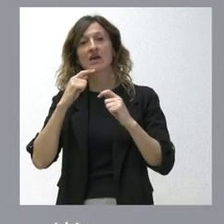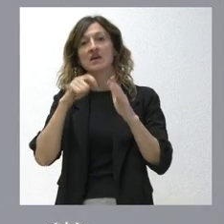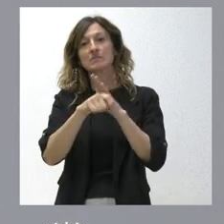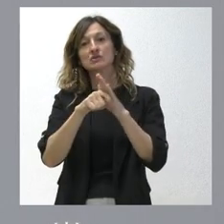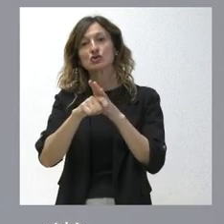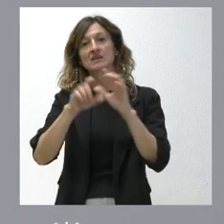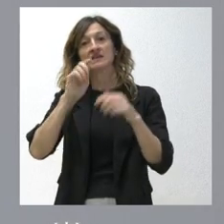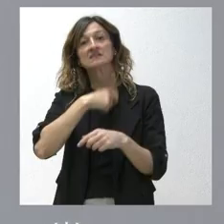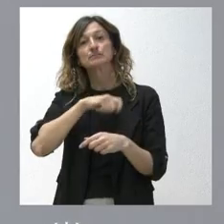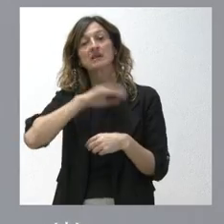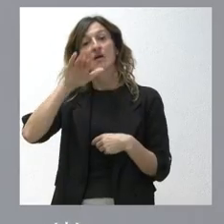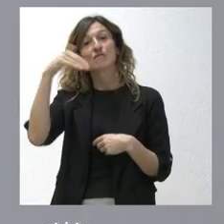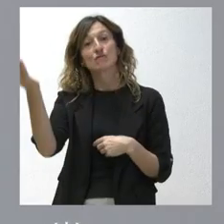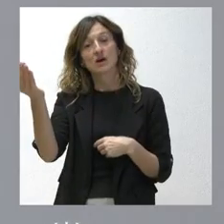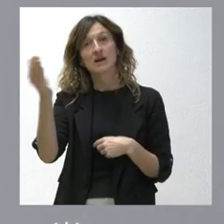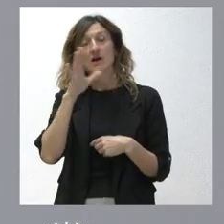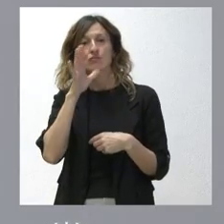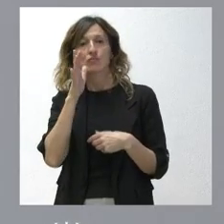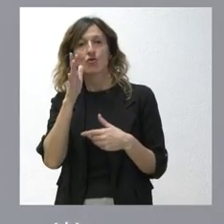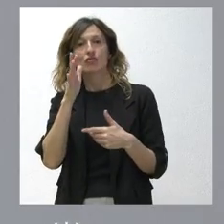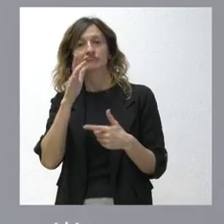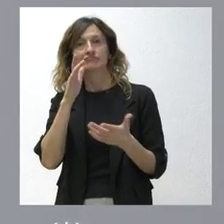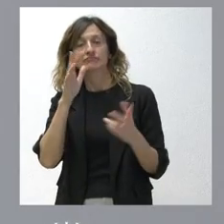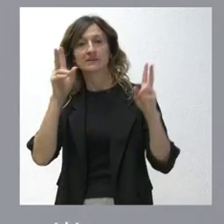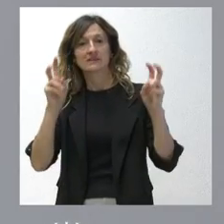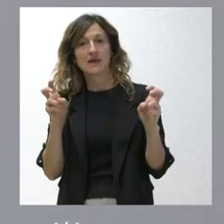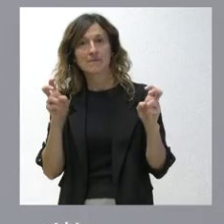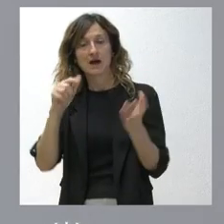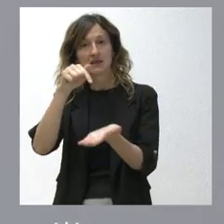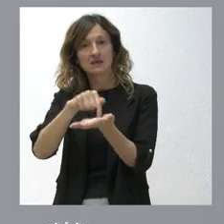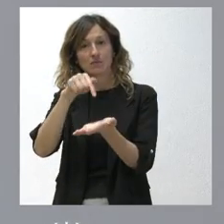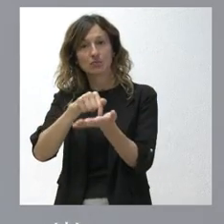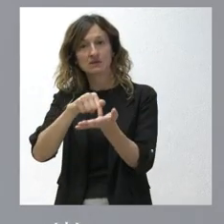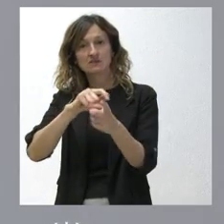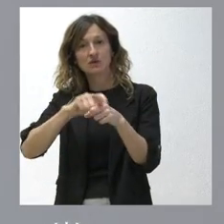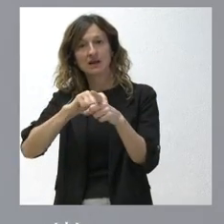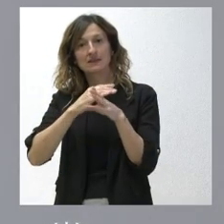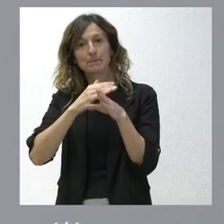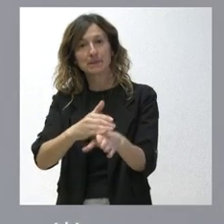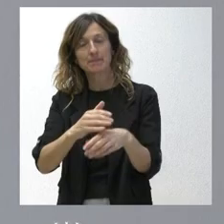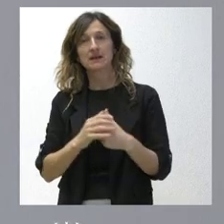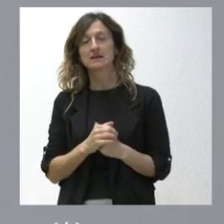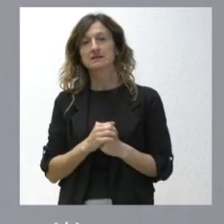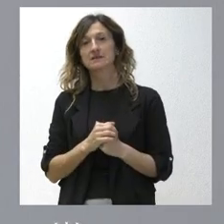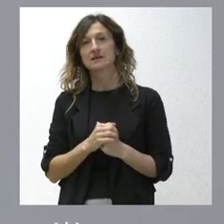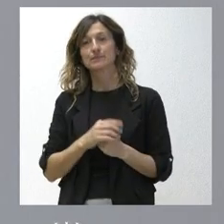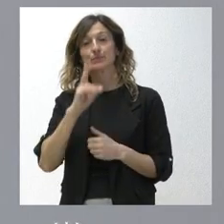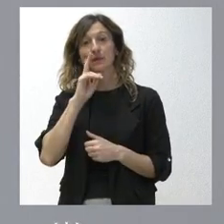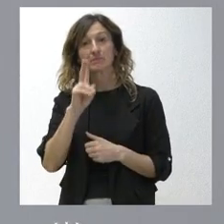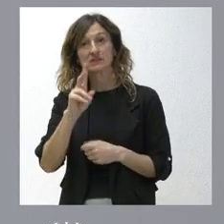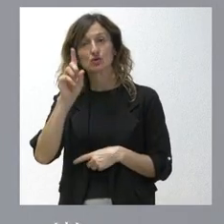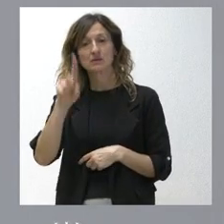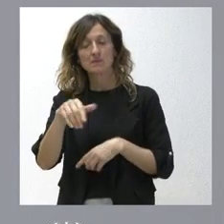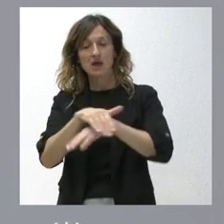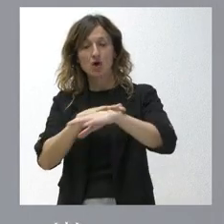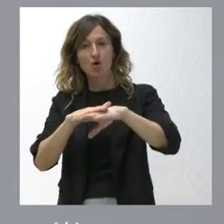España como consecuencia de la puesta en marcha de este impuesto con carácter permanente, pero habrán visto ustedes también que el